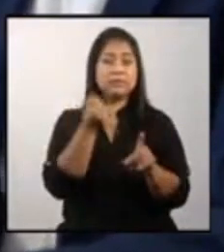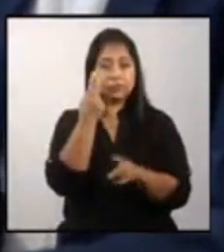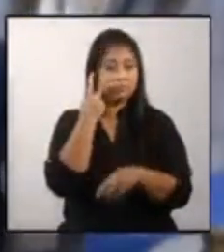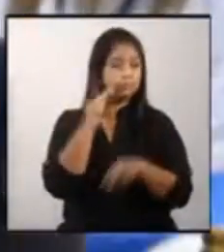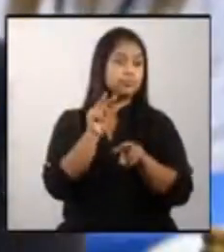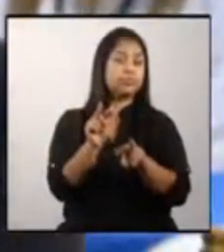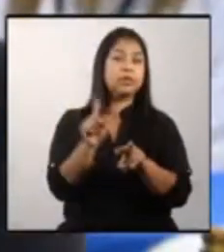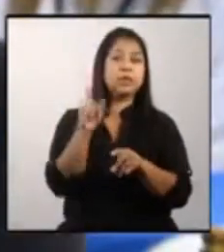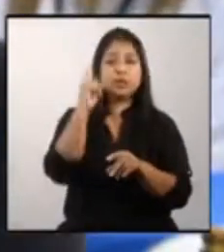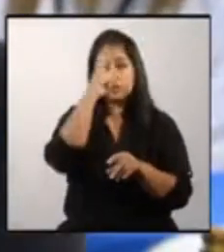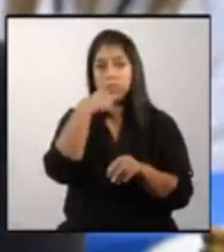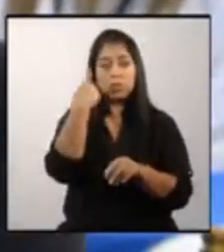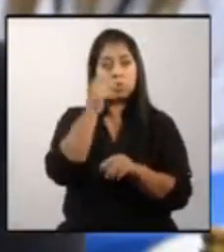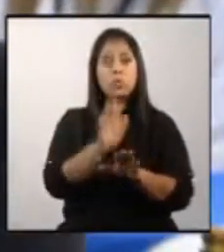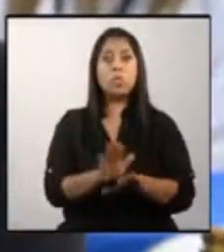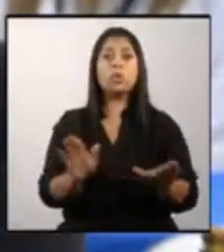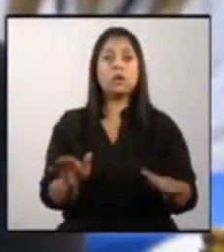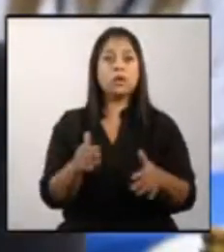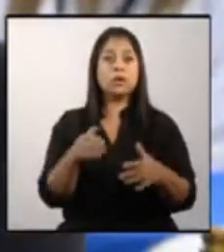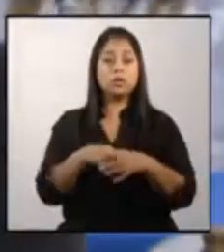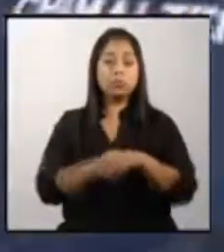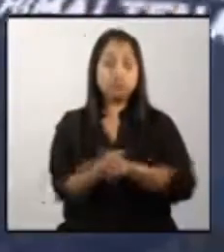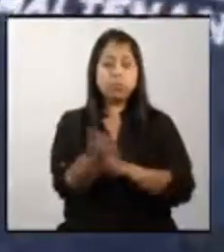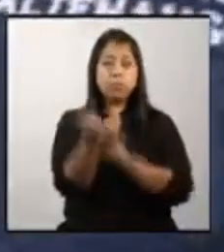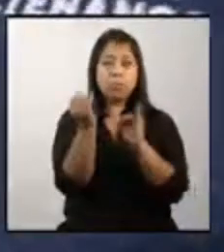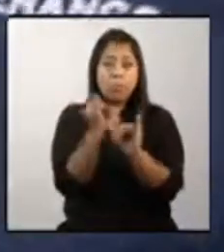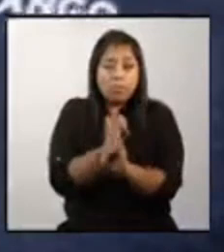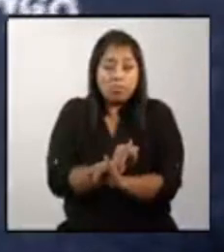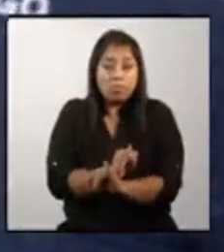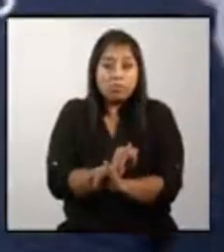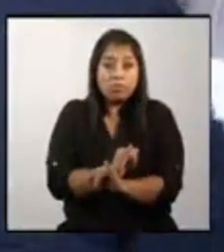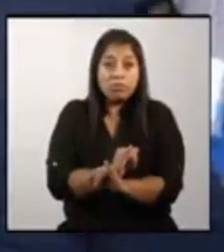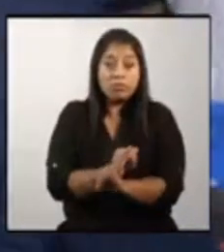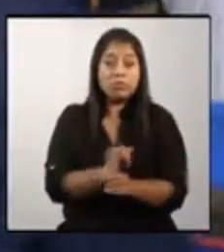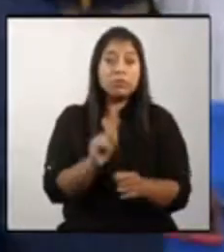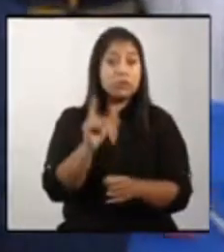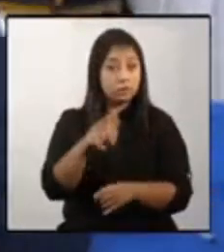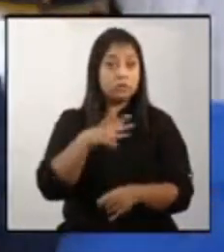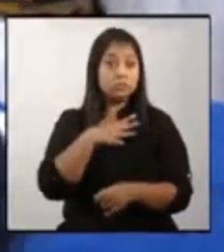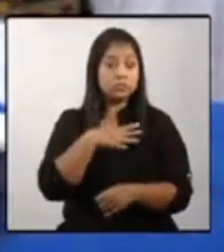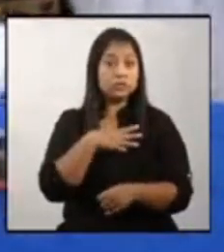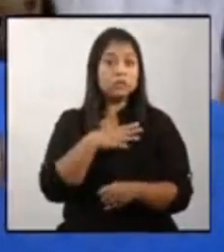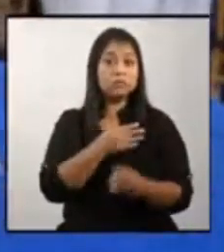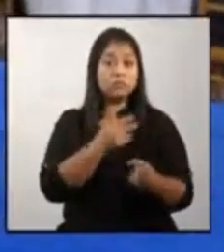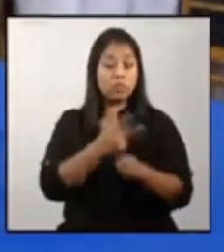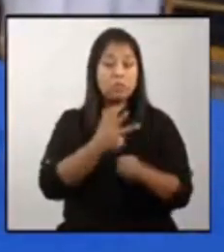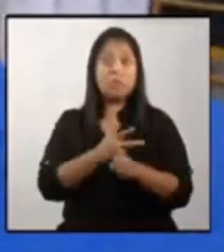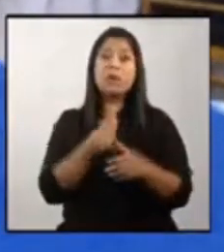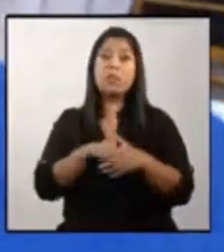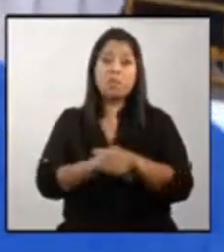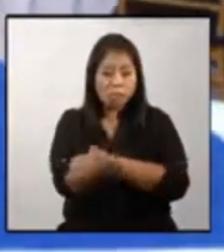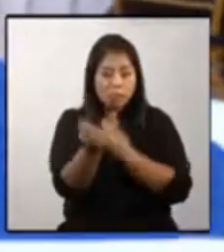es el rostro de un niño que nace desnutrido tenemos en Guatemala niños que nacen